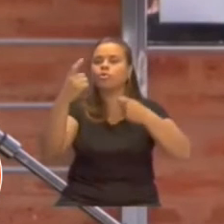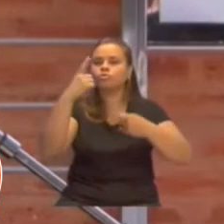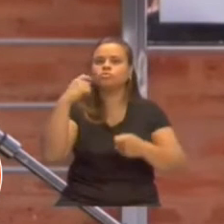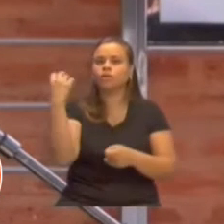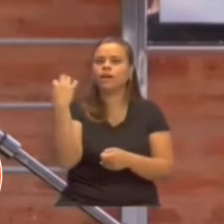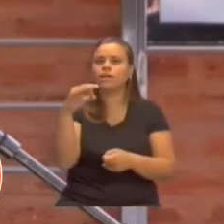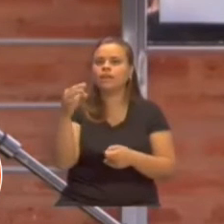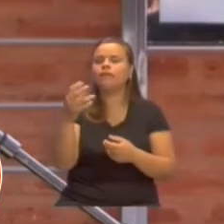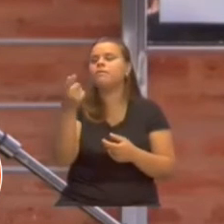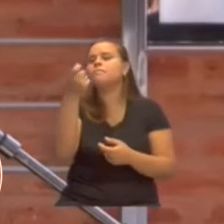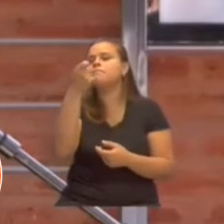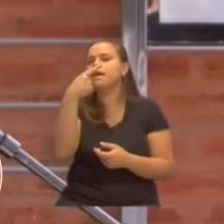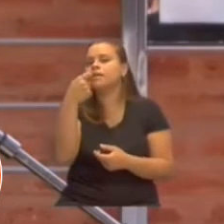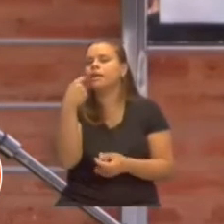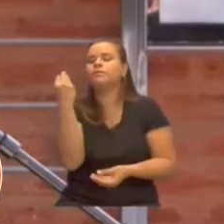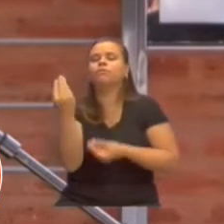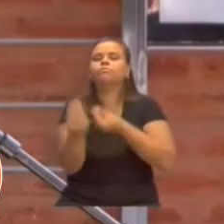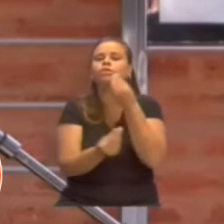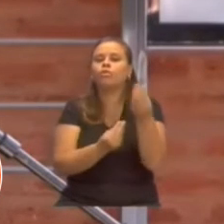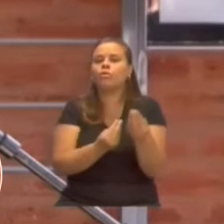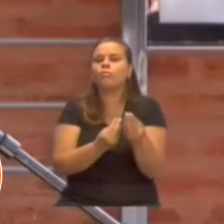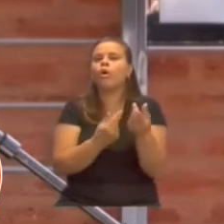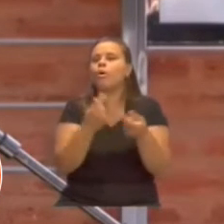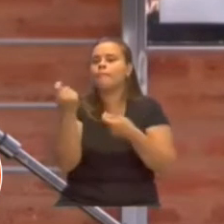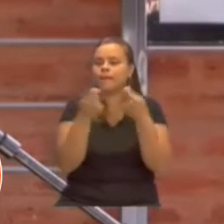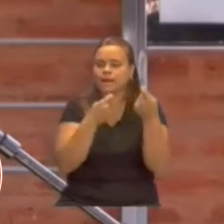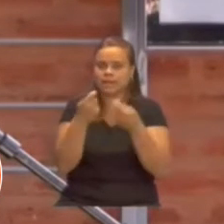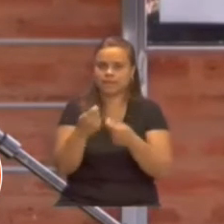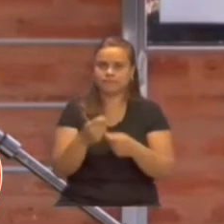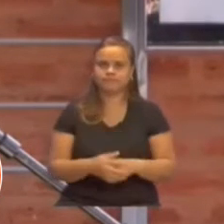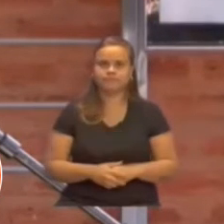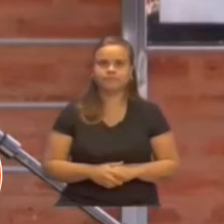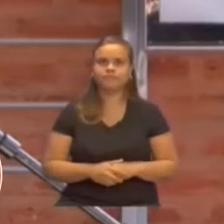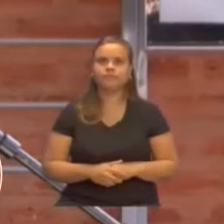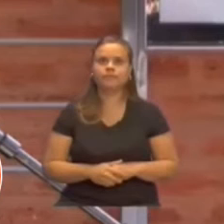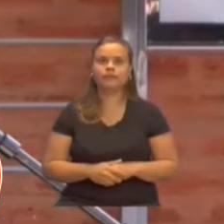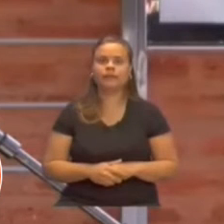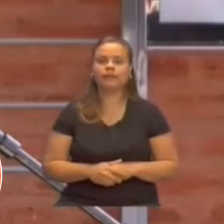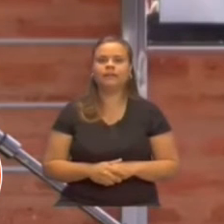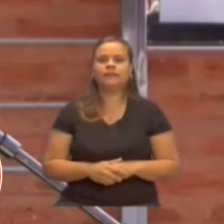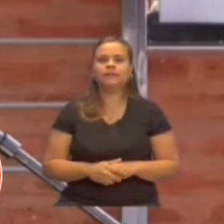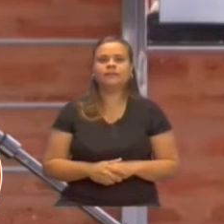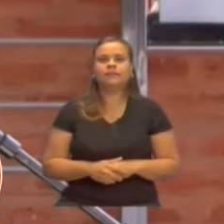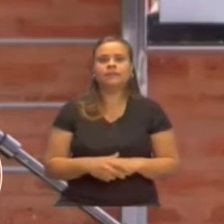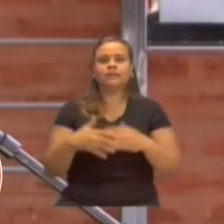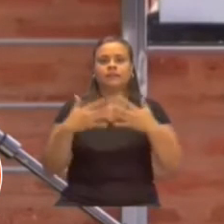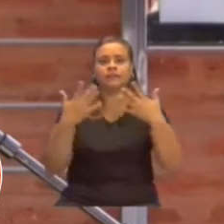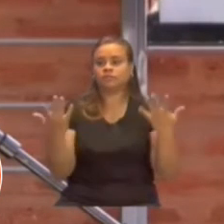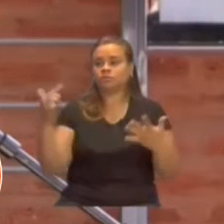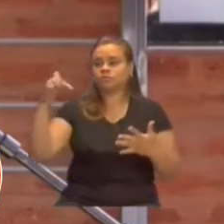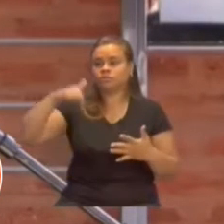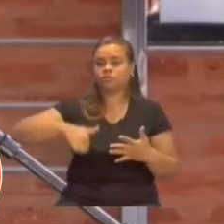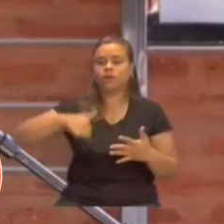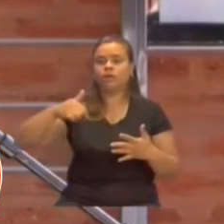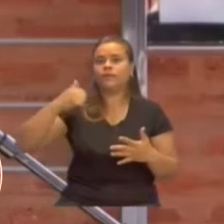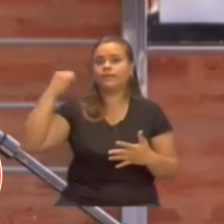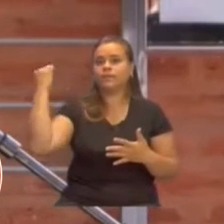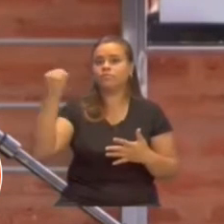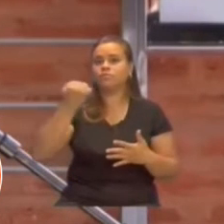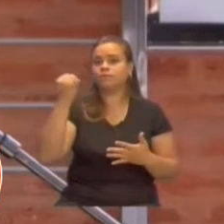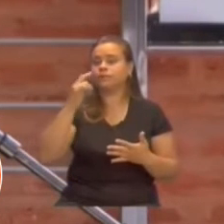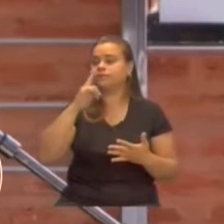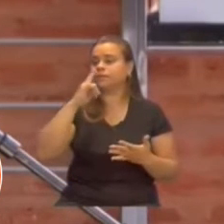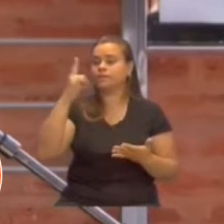nos va a permitir una mayor optimización en el mismo. Entonces, creemos que esa es una primera decisión significativa. Segunda